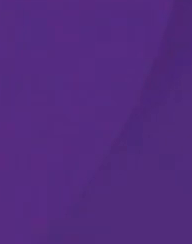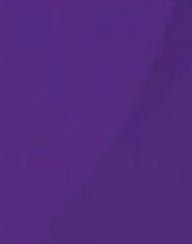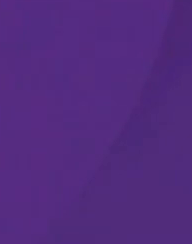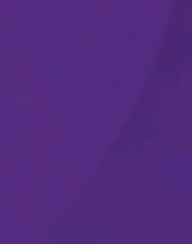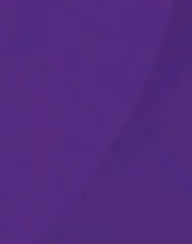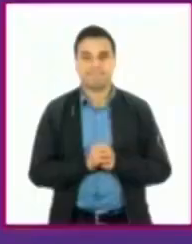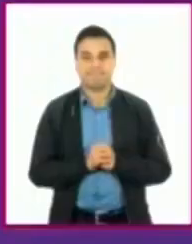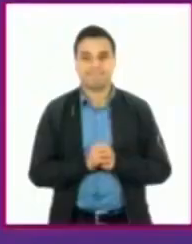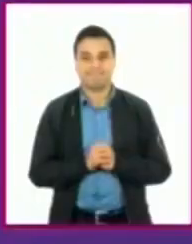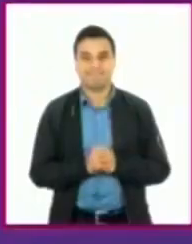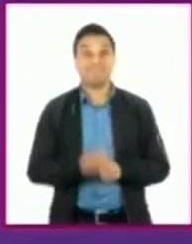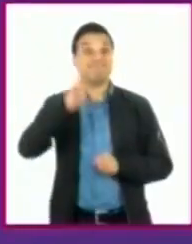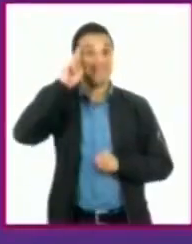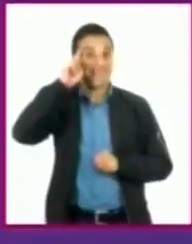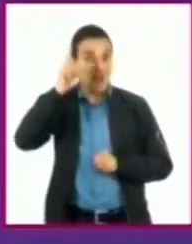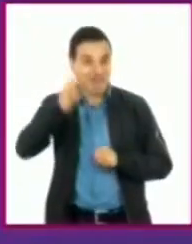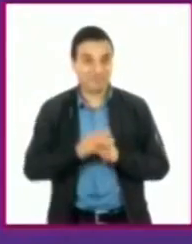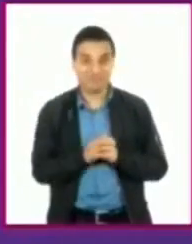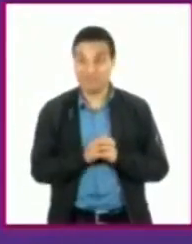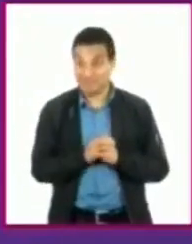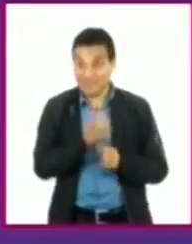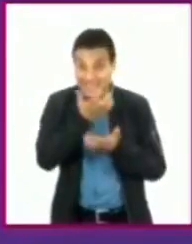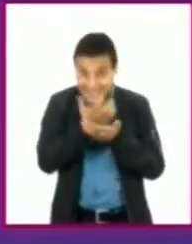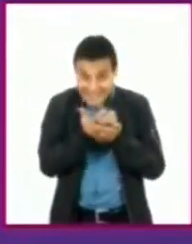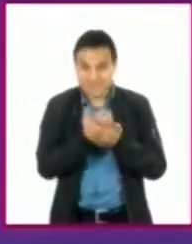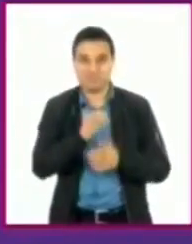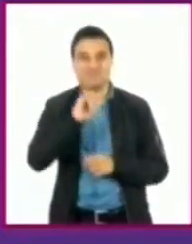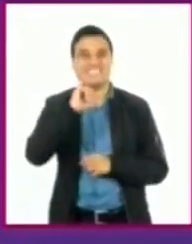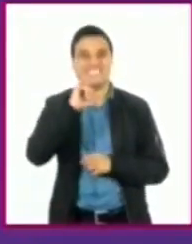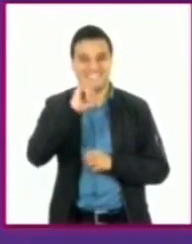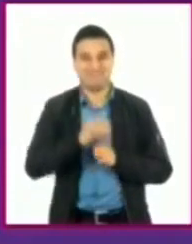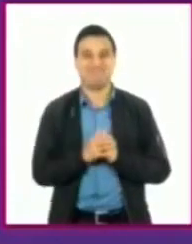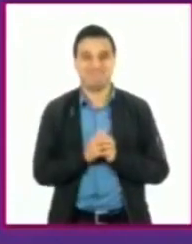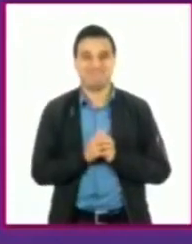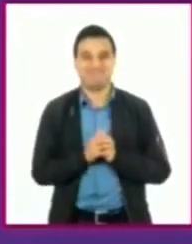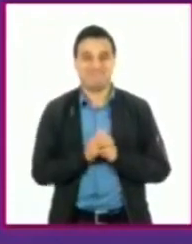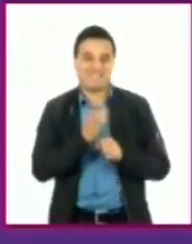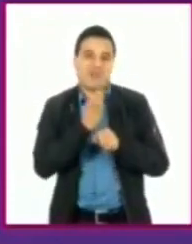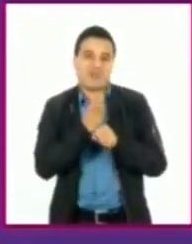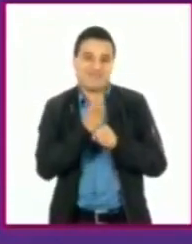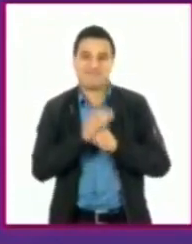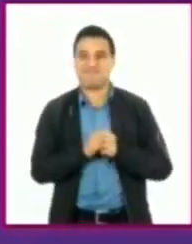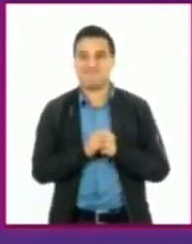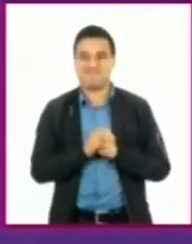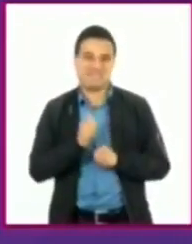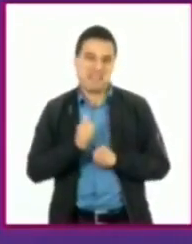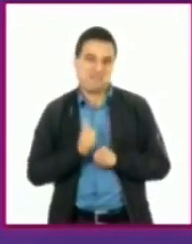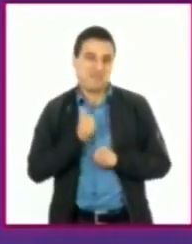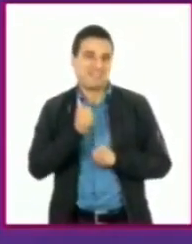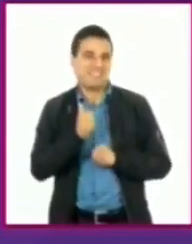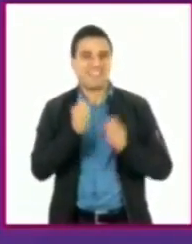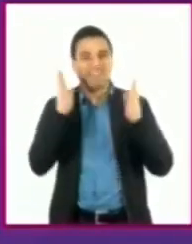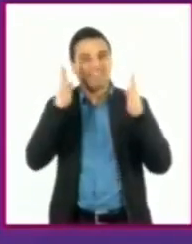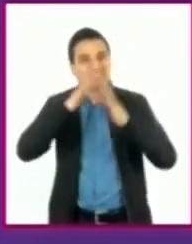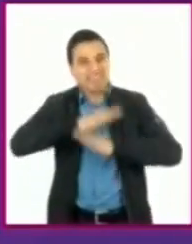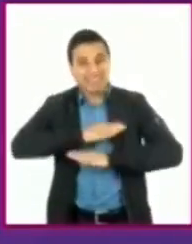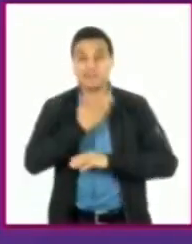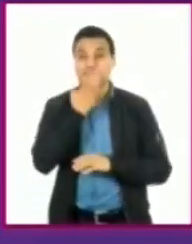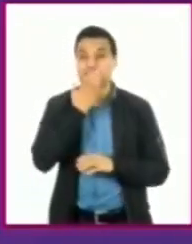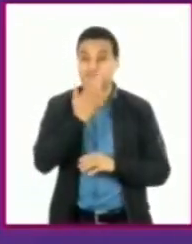Hola, muchachos. ¿Ya en el descanso? Sí, doctora. Y aprovechamos para disfrutar un poco del parque. Pues hacen muy bien.